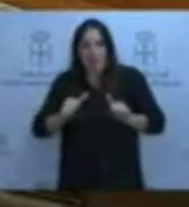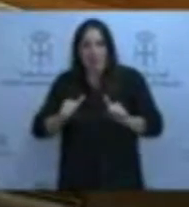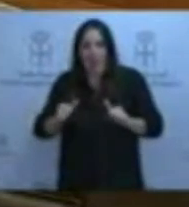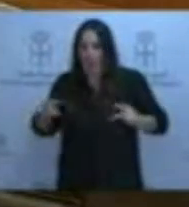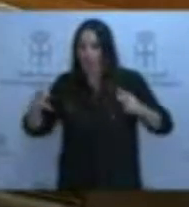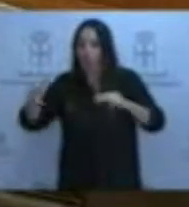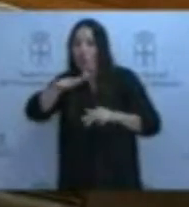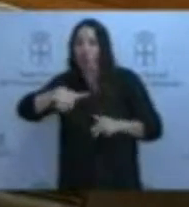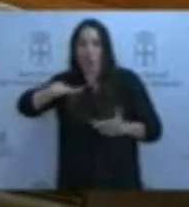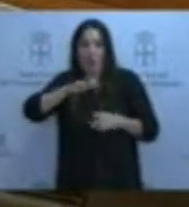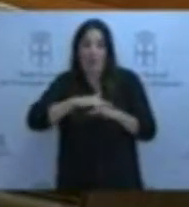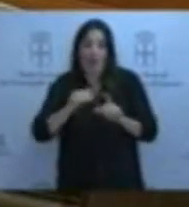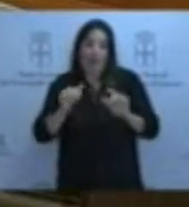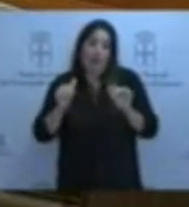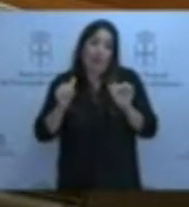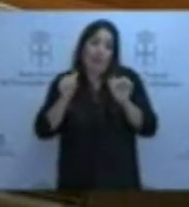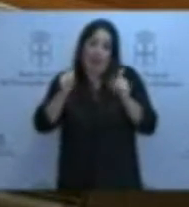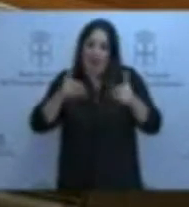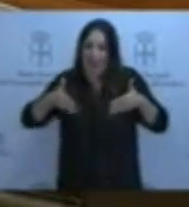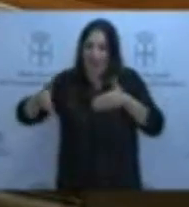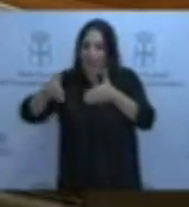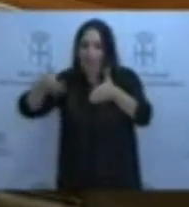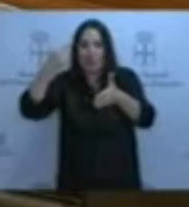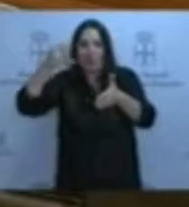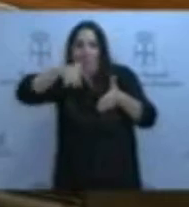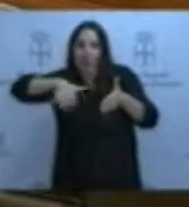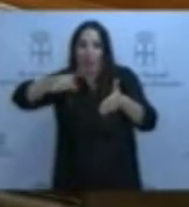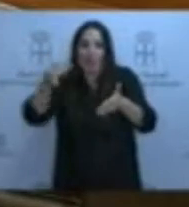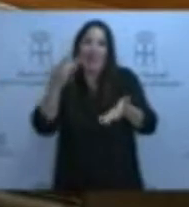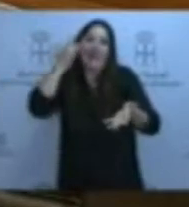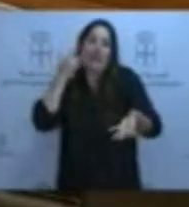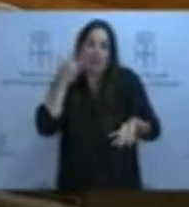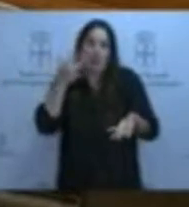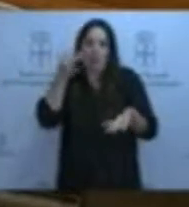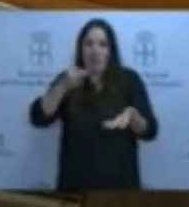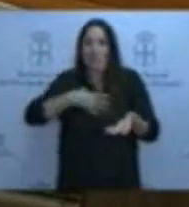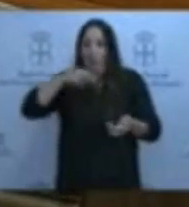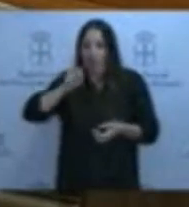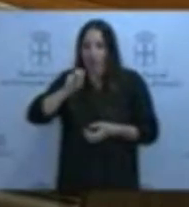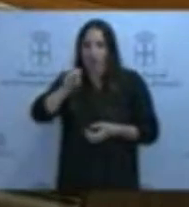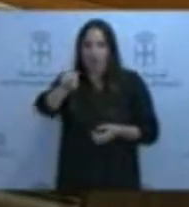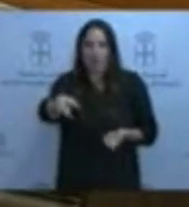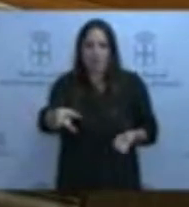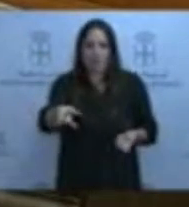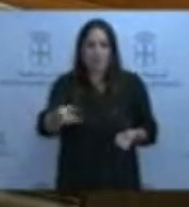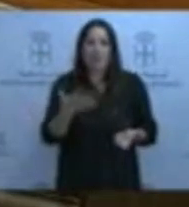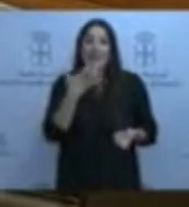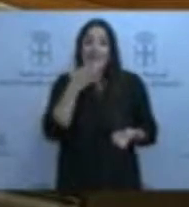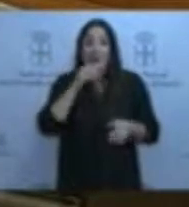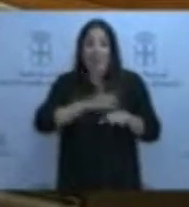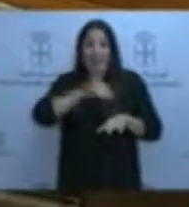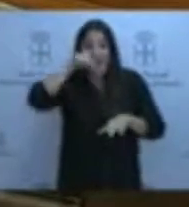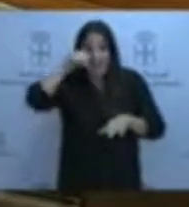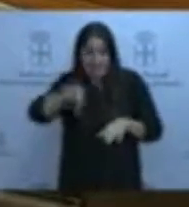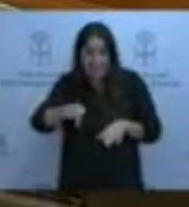para tenerla para xeitar el camino y para tenerla transitable el paso, si para esto ni